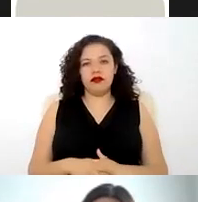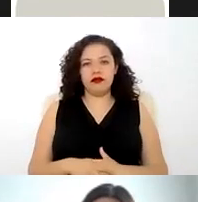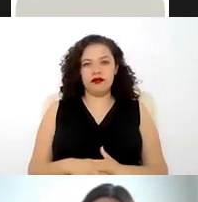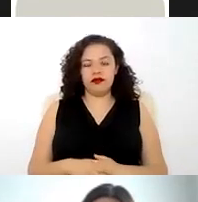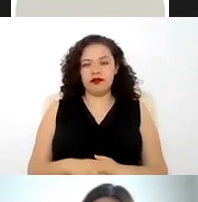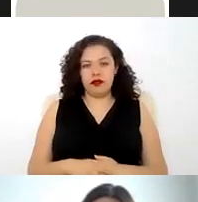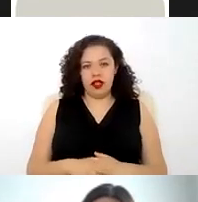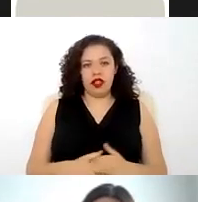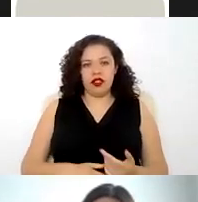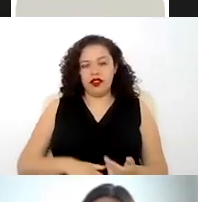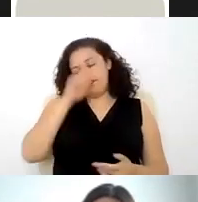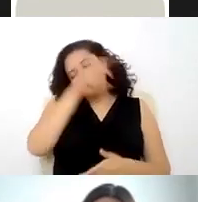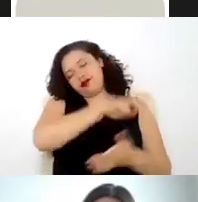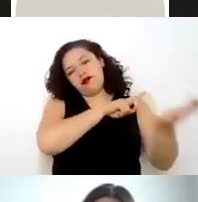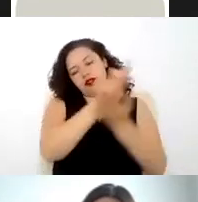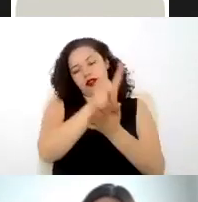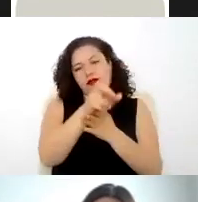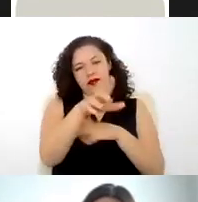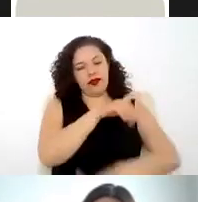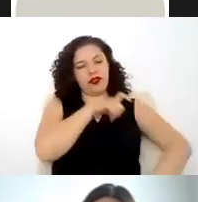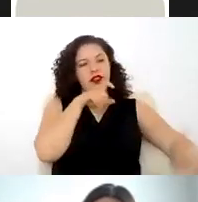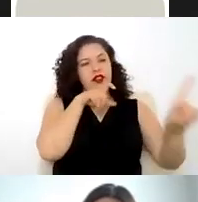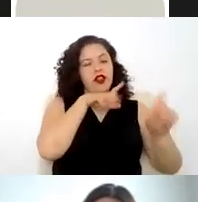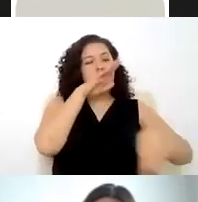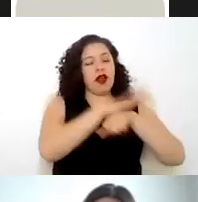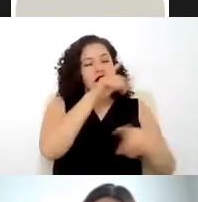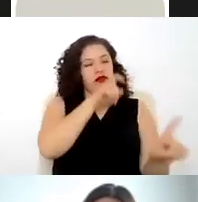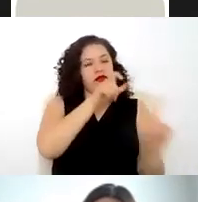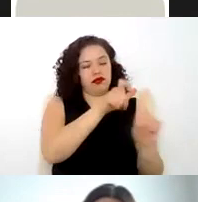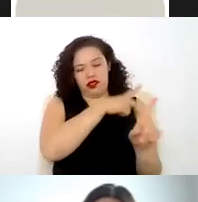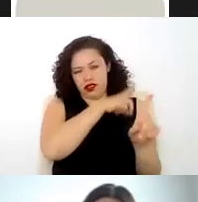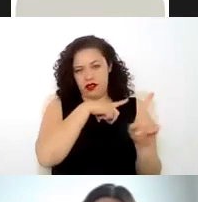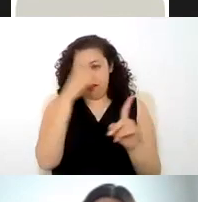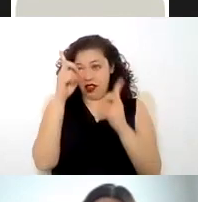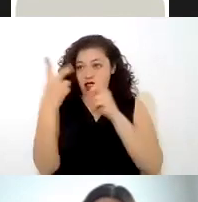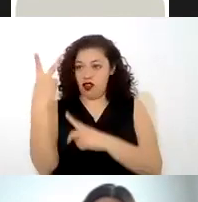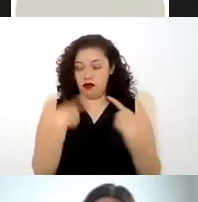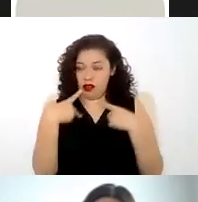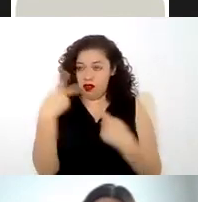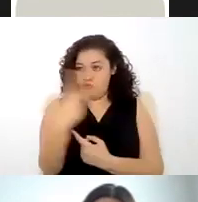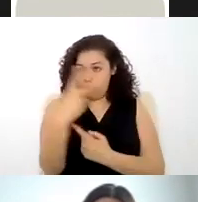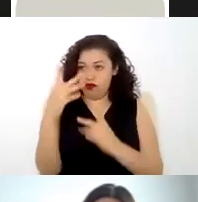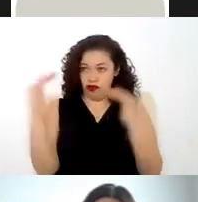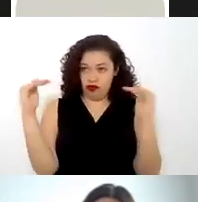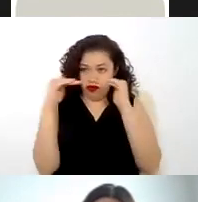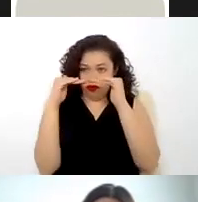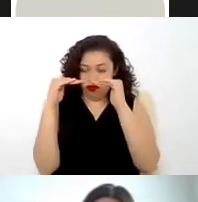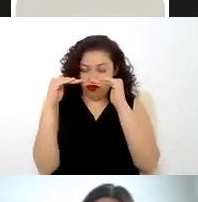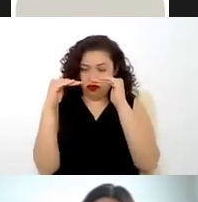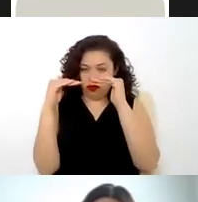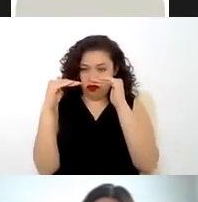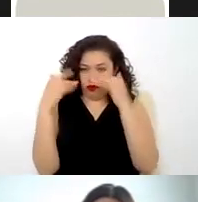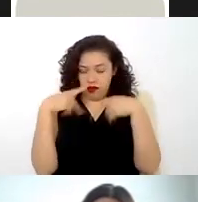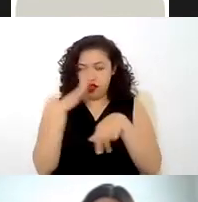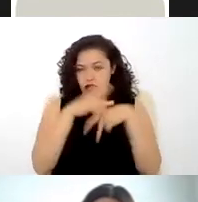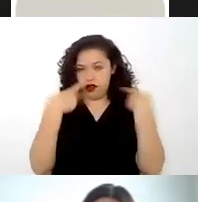derecho tiene que proteger en mayor medida en esta relación que si viene es de dos personas tiene que proteger en mayor medida al trabajador